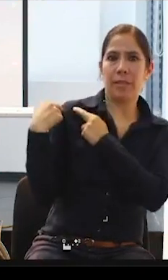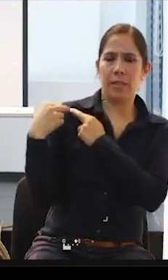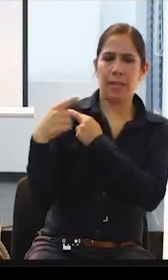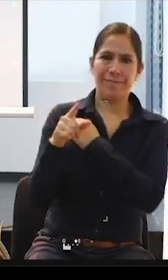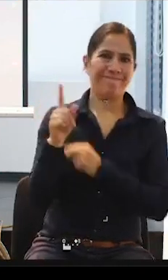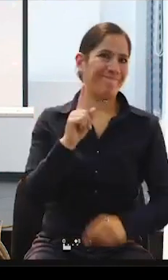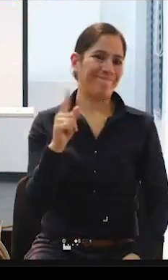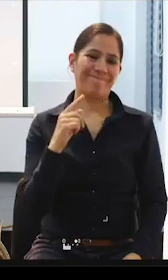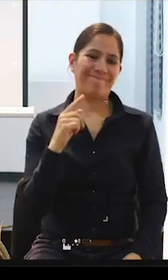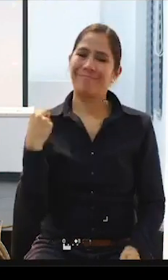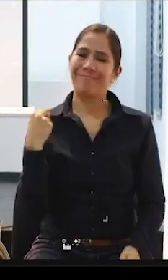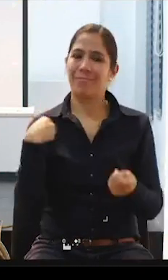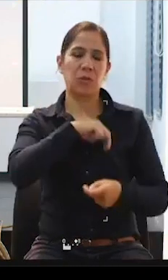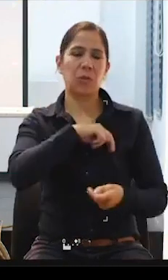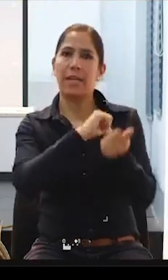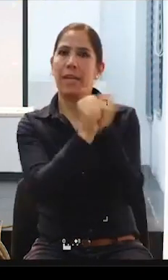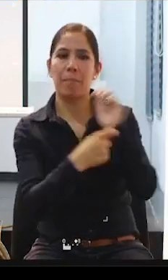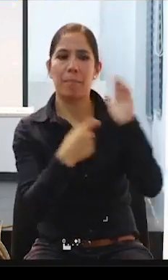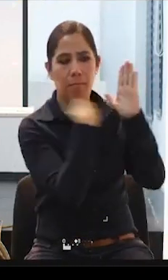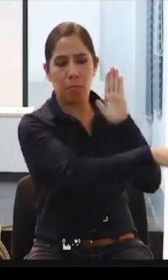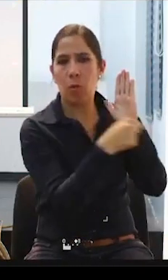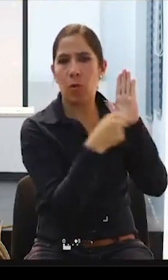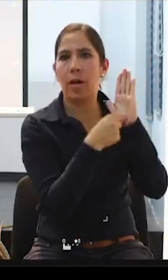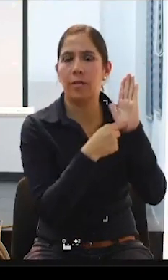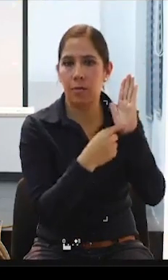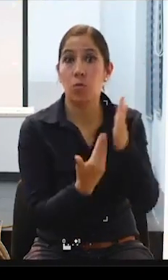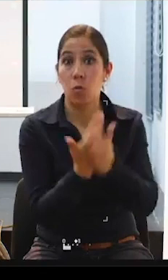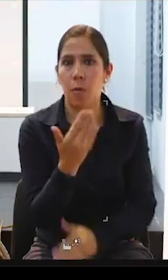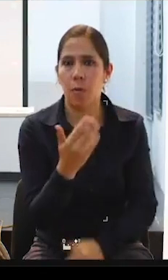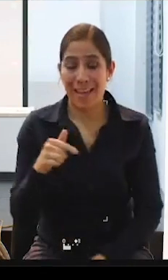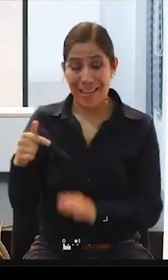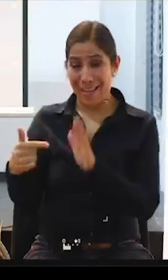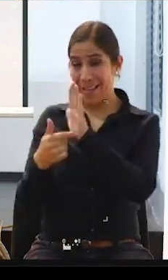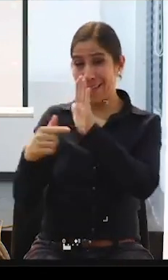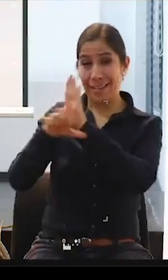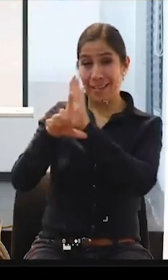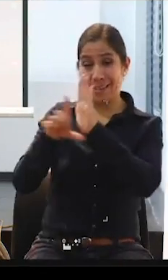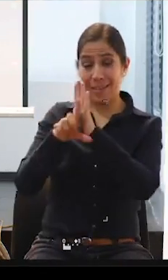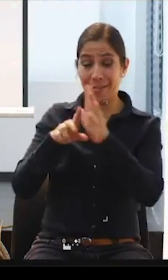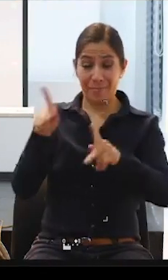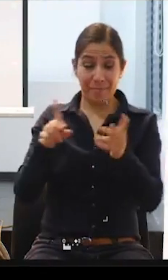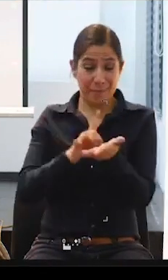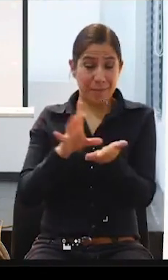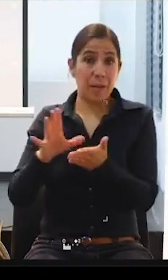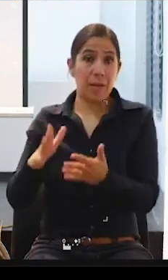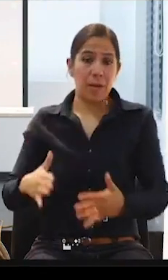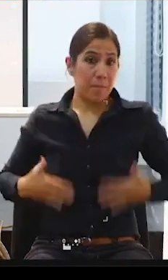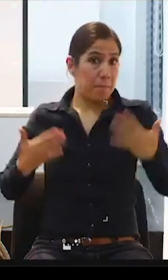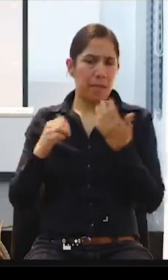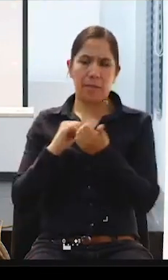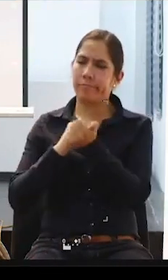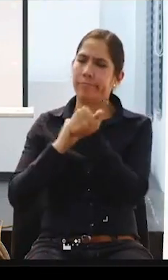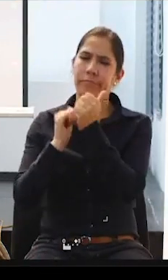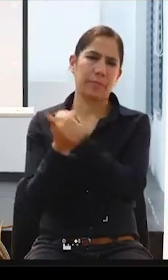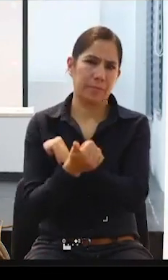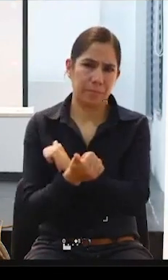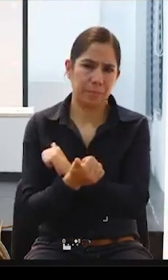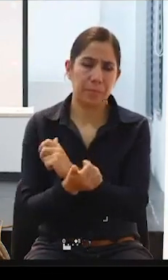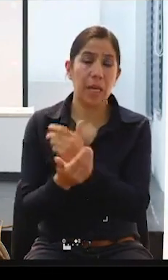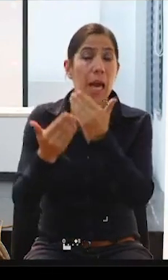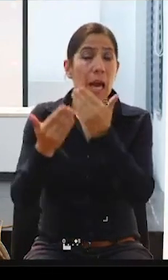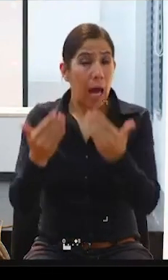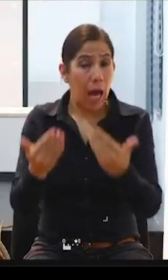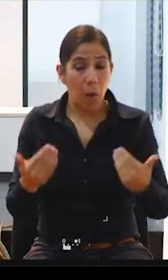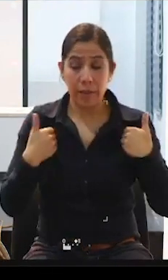derechos y libertades de nosotros, la población en situación de discapacidad, ahora estamos brindando el servicio de asistencia